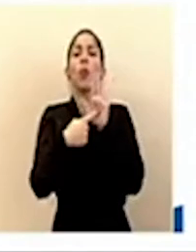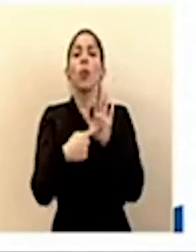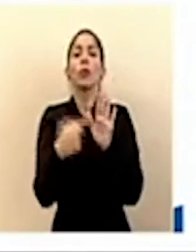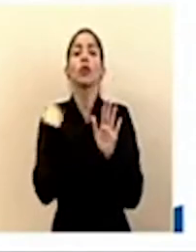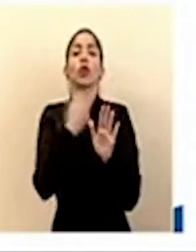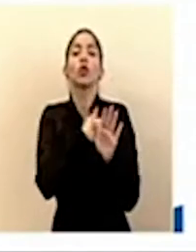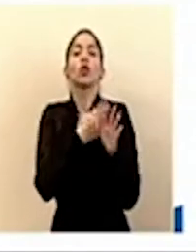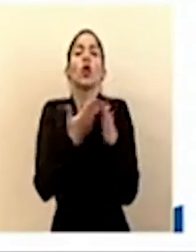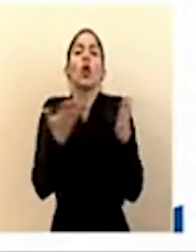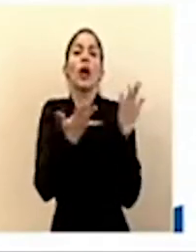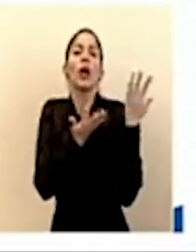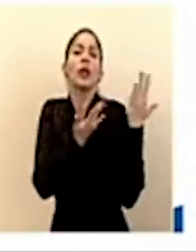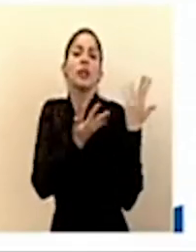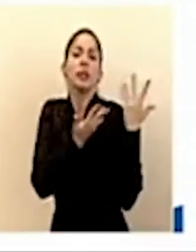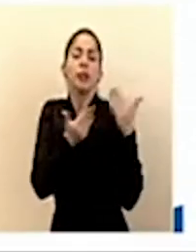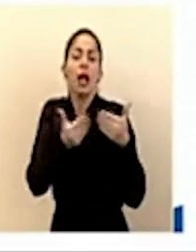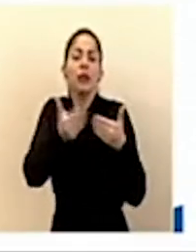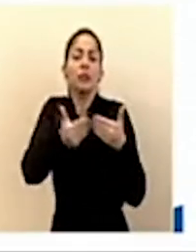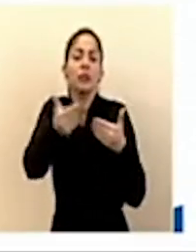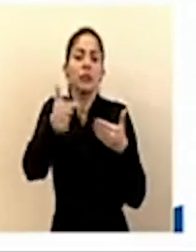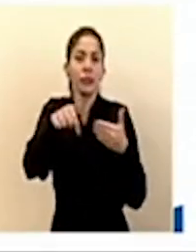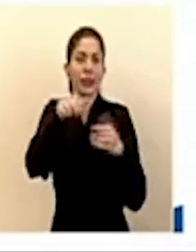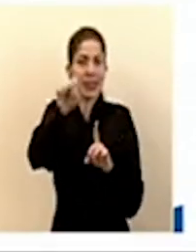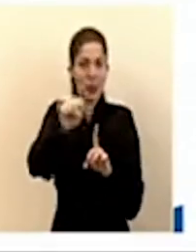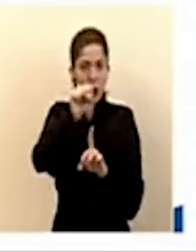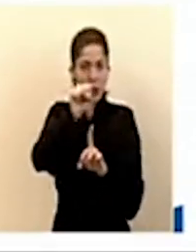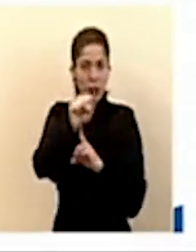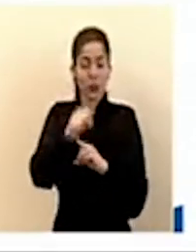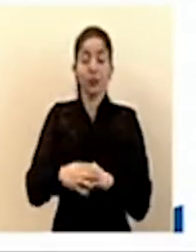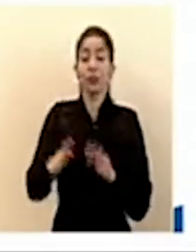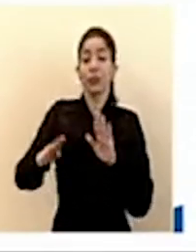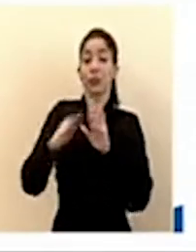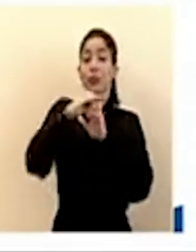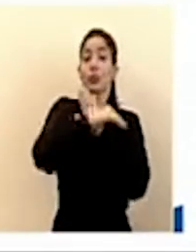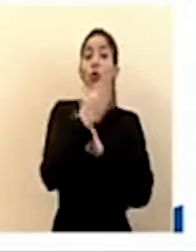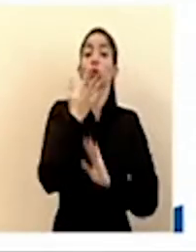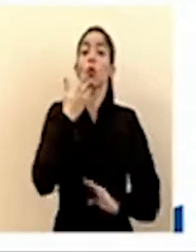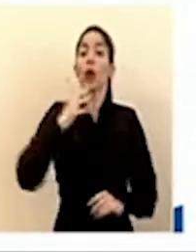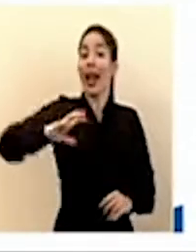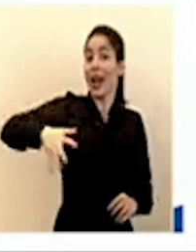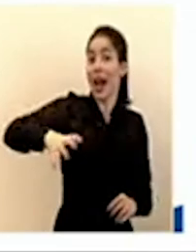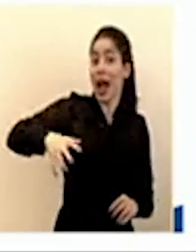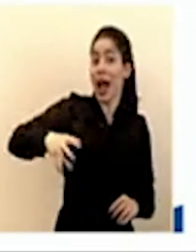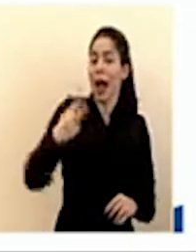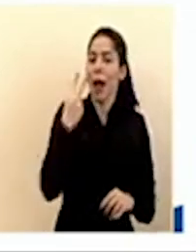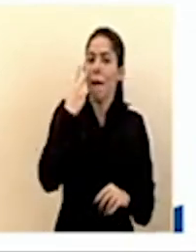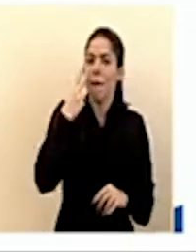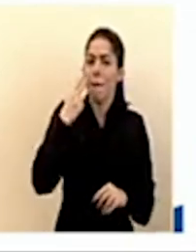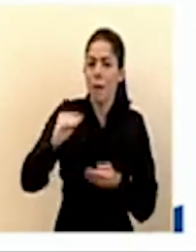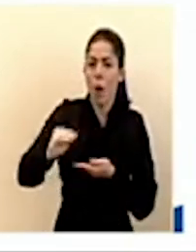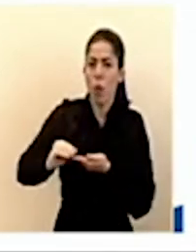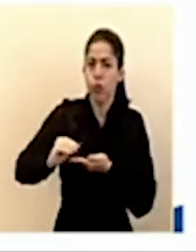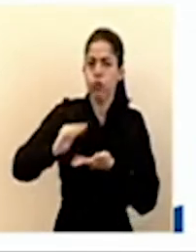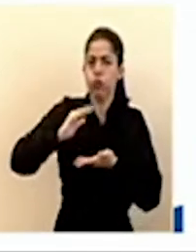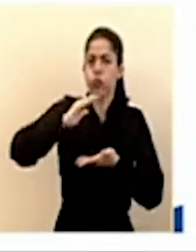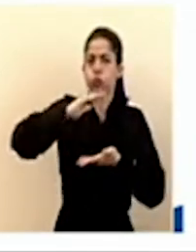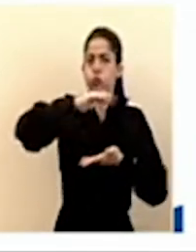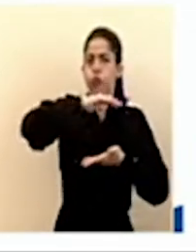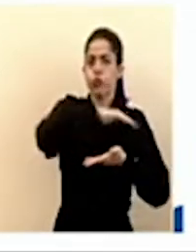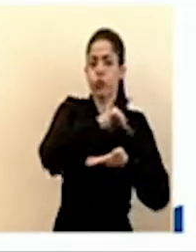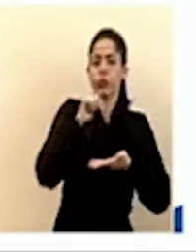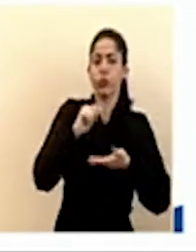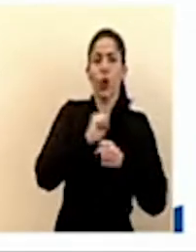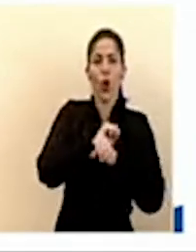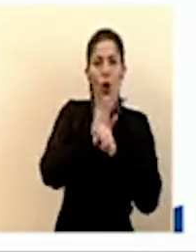esperamos de esta situación. En la curva naranja vemos el incremento que se espera tenga el COVID